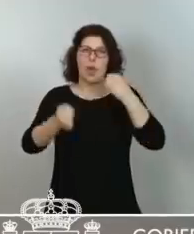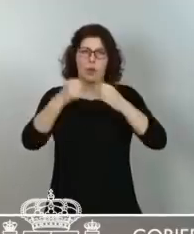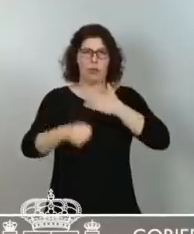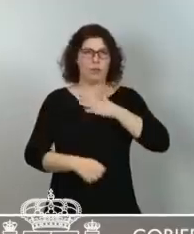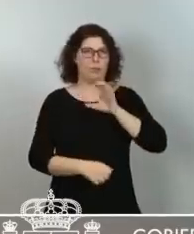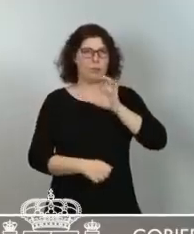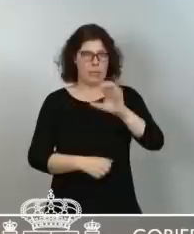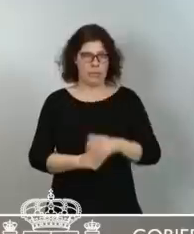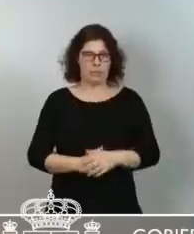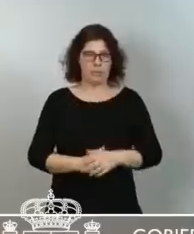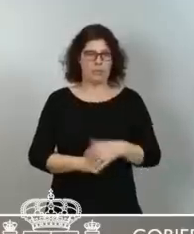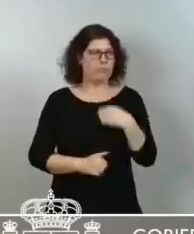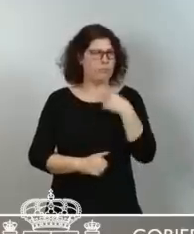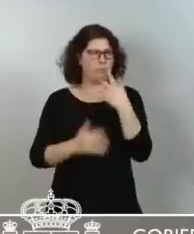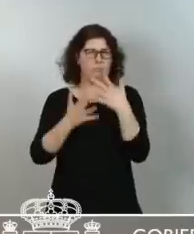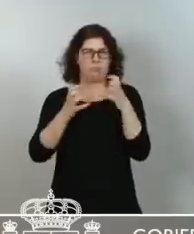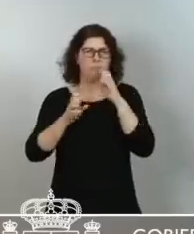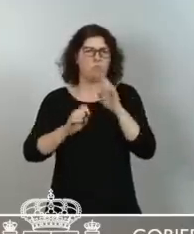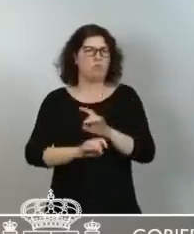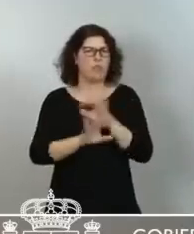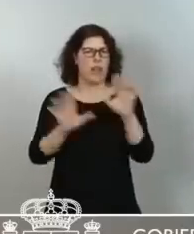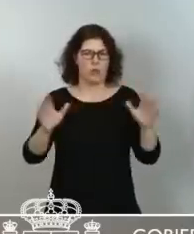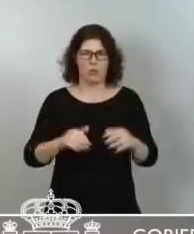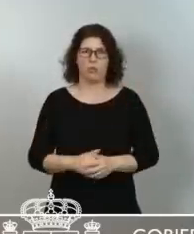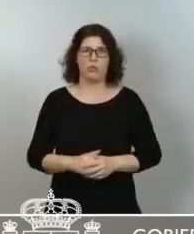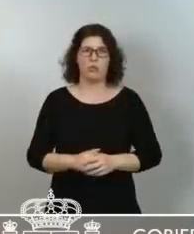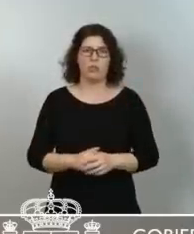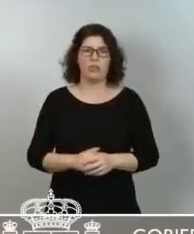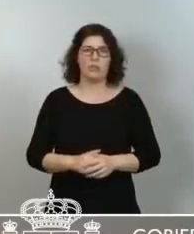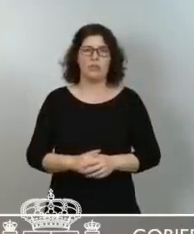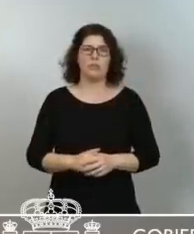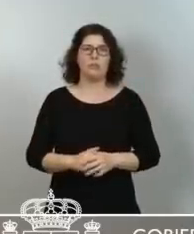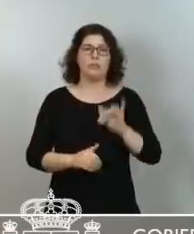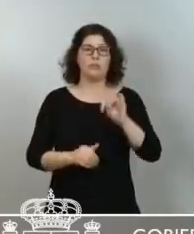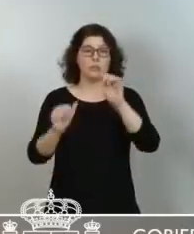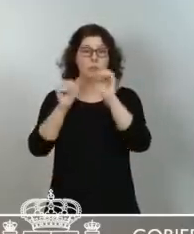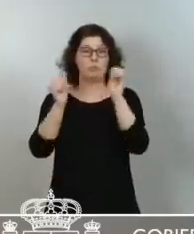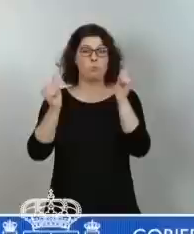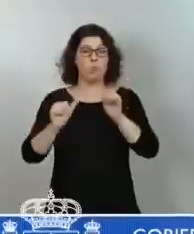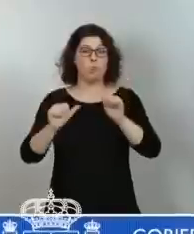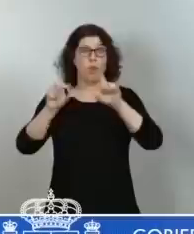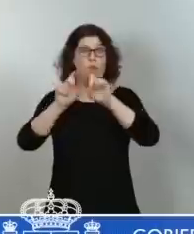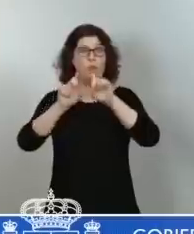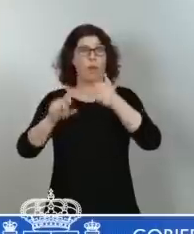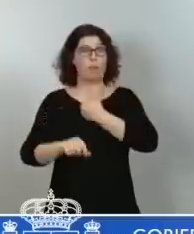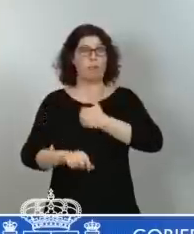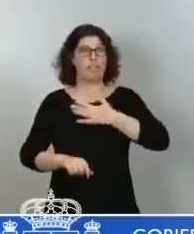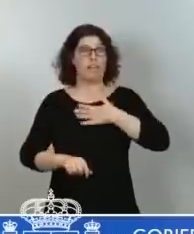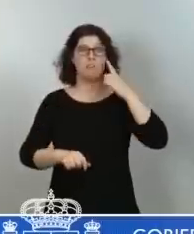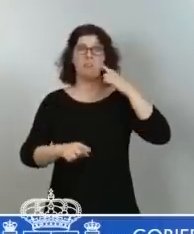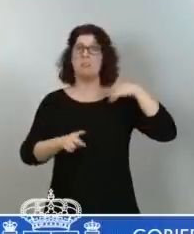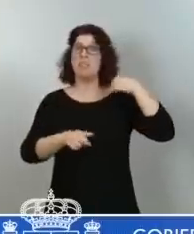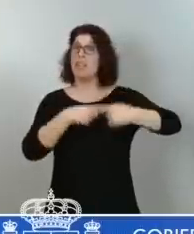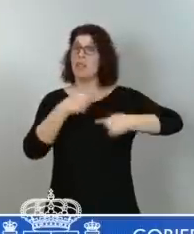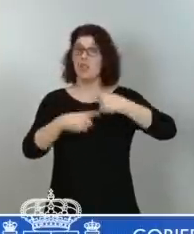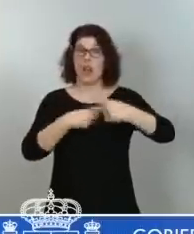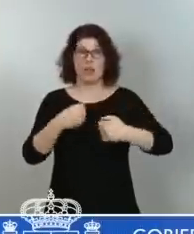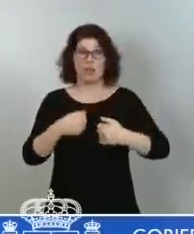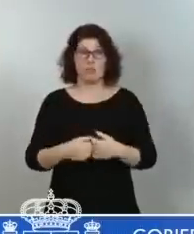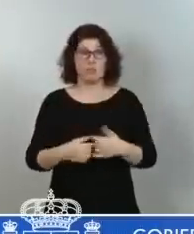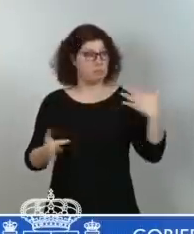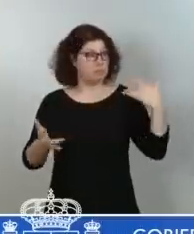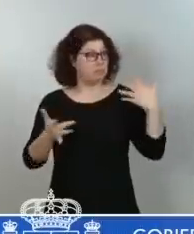claramente. Hay que superar un modelo empresarial tradicional que apostó demasiado por el ladrillo y por la